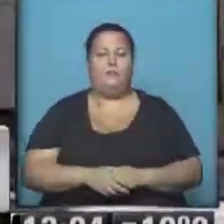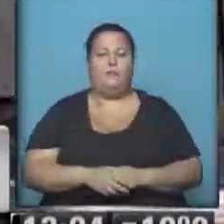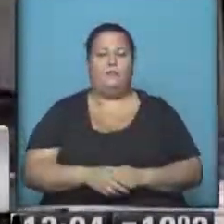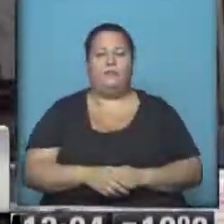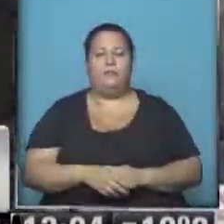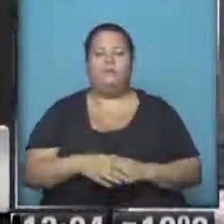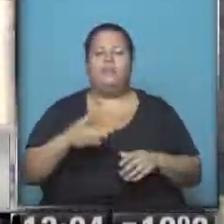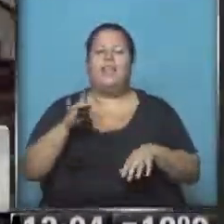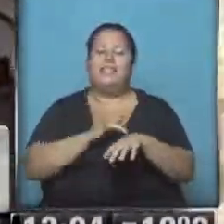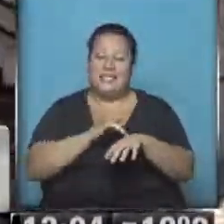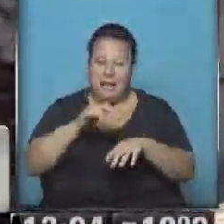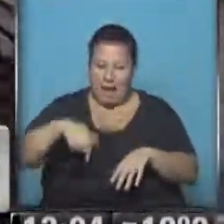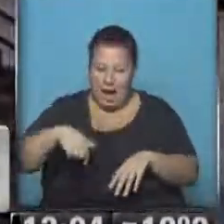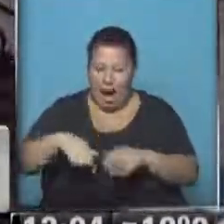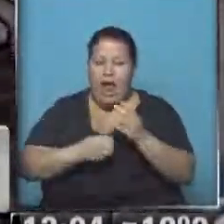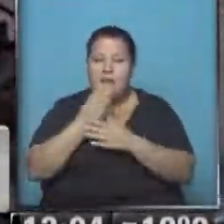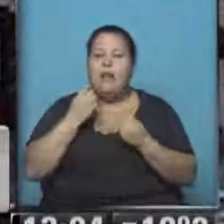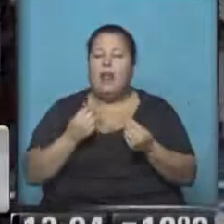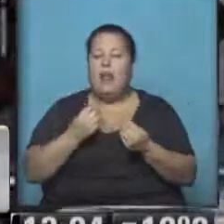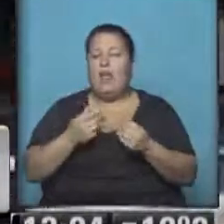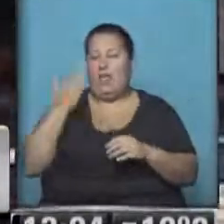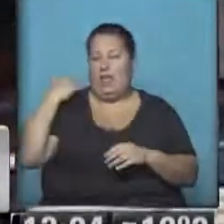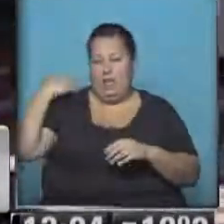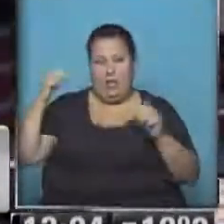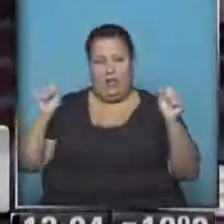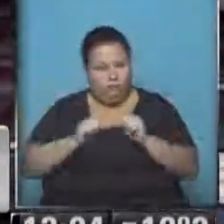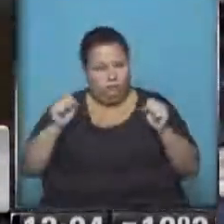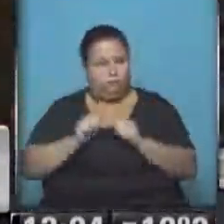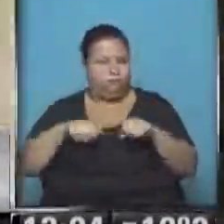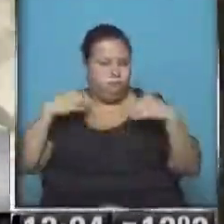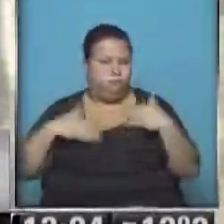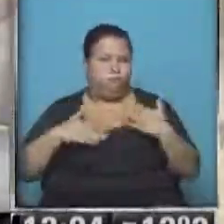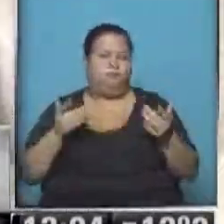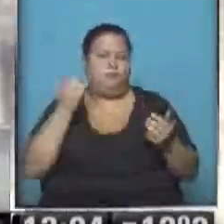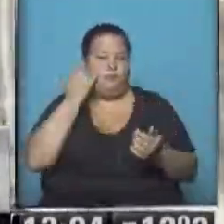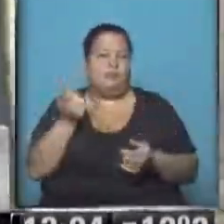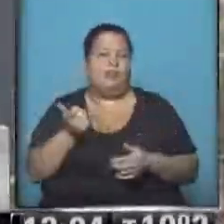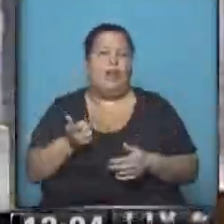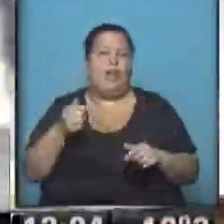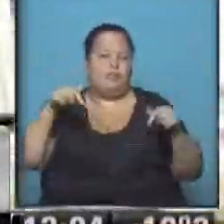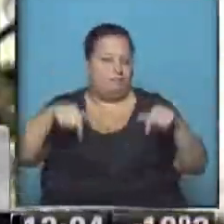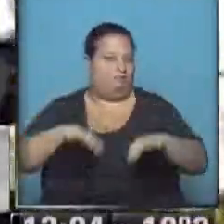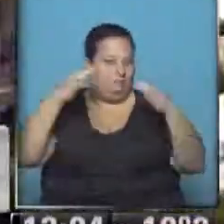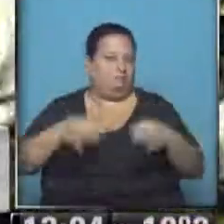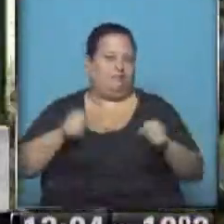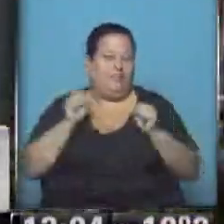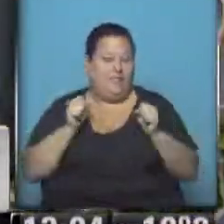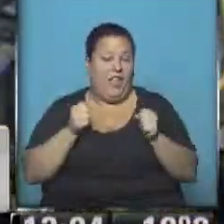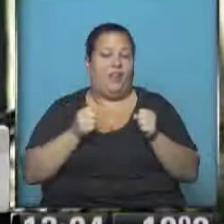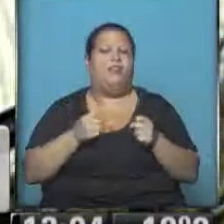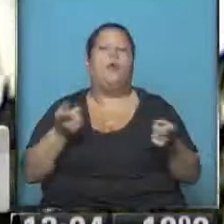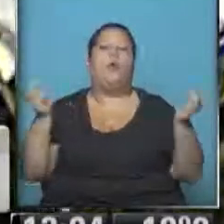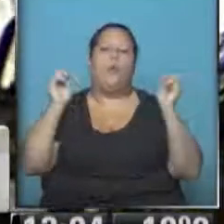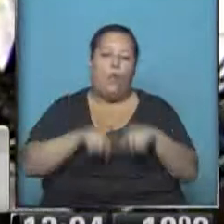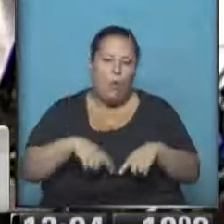La sensación térmica de la jornada de hoy y de hace algunos días, donde la ola polar nuevamente se ha instalado entre nosotros, hizo